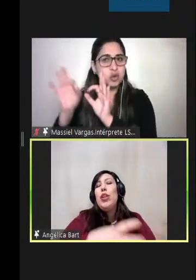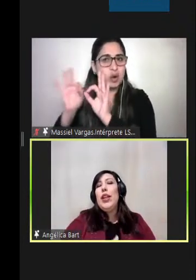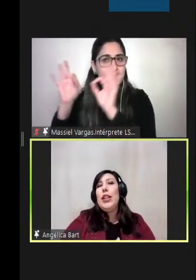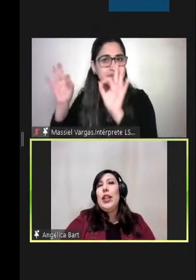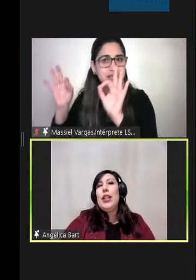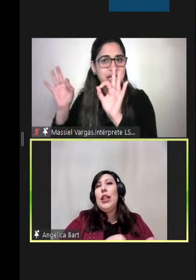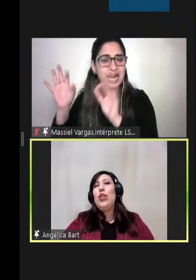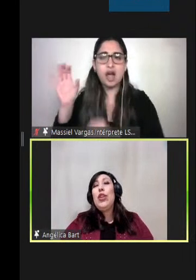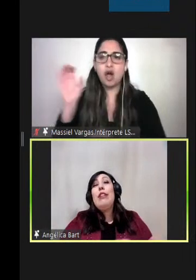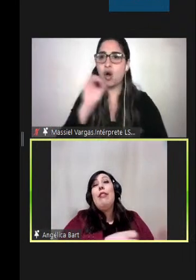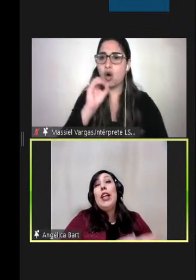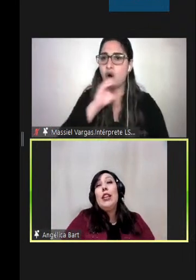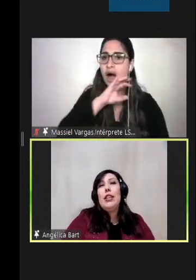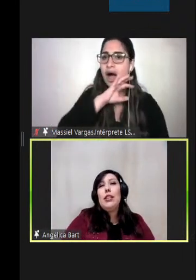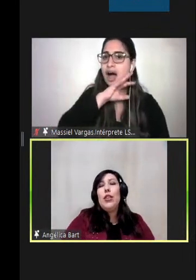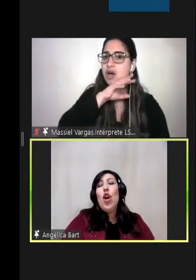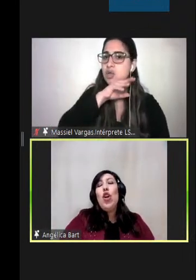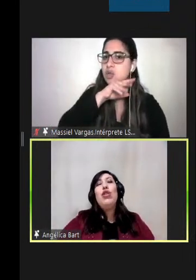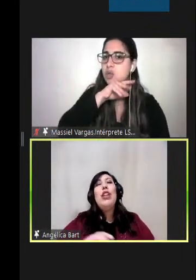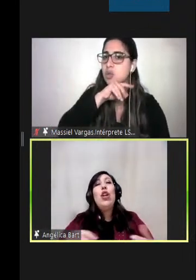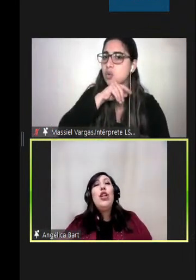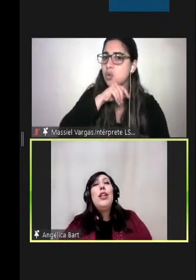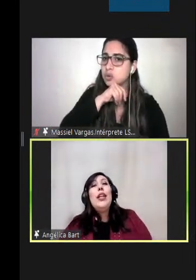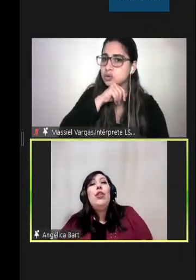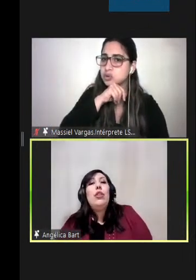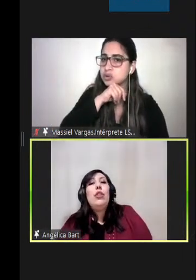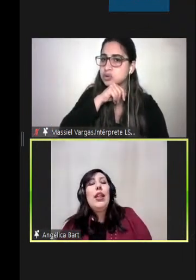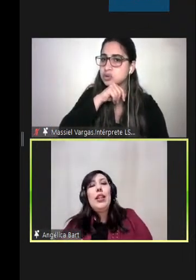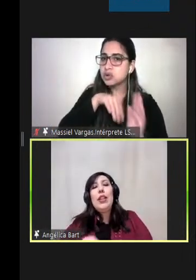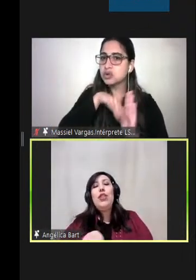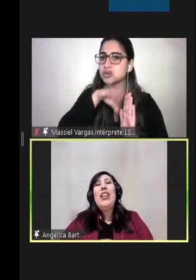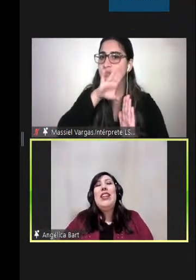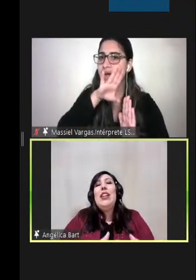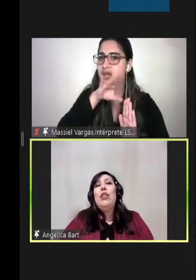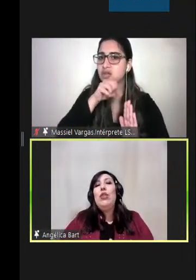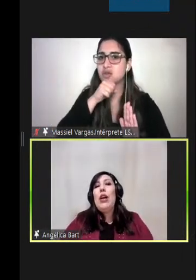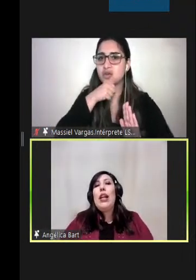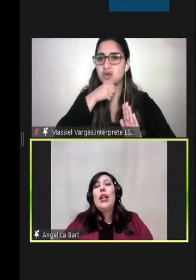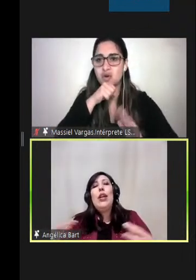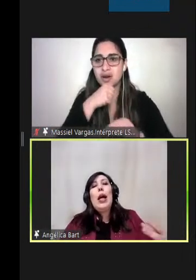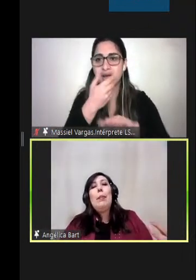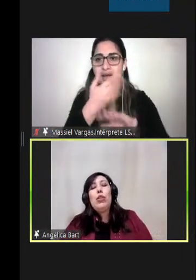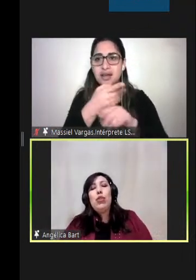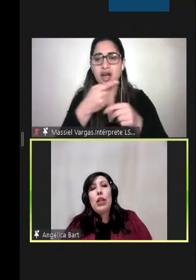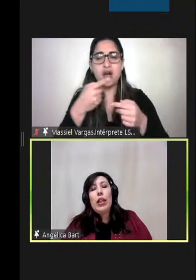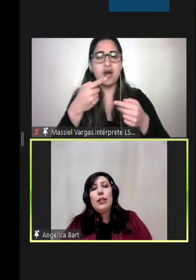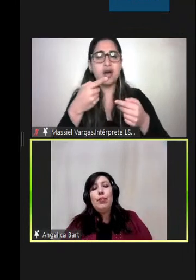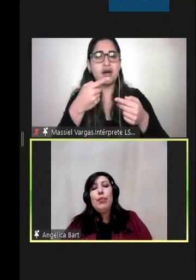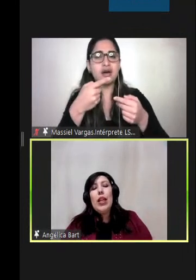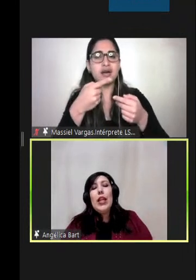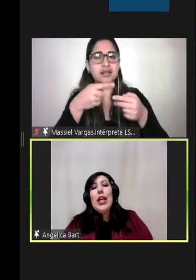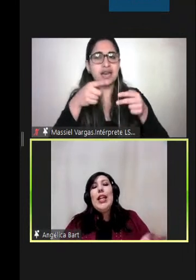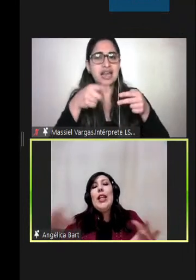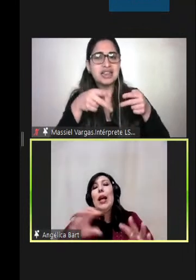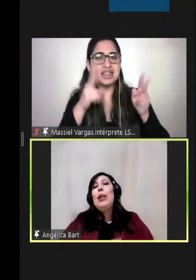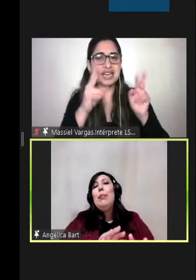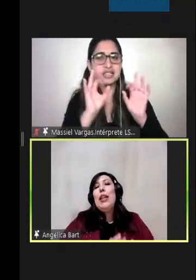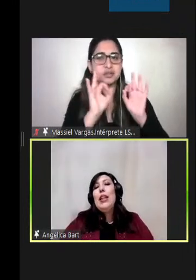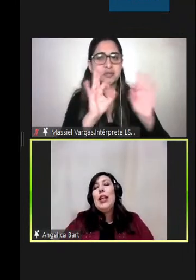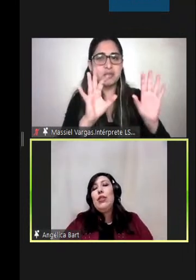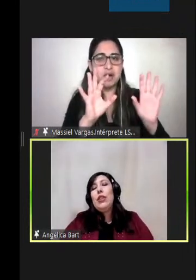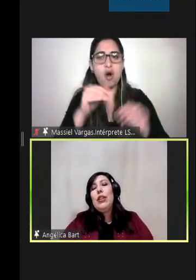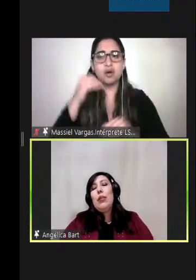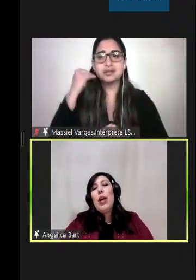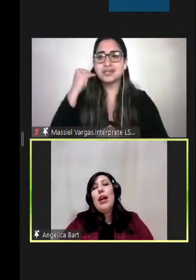adultos mayores tienen derechos diferentes o si los niños tienen derechos distintos al resto de las personas y la